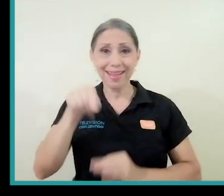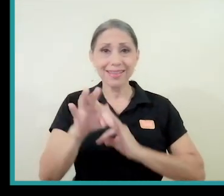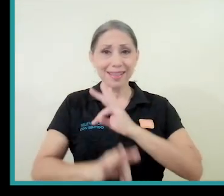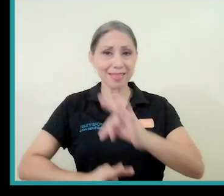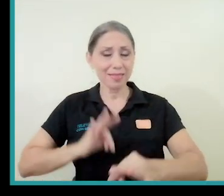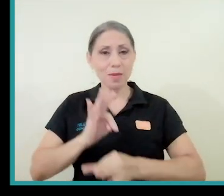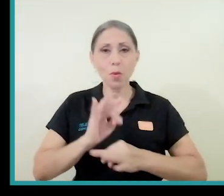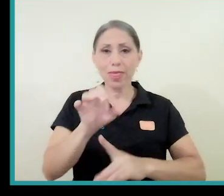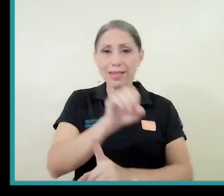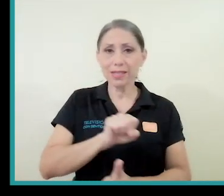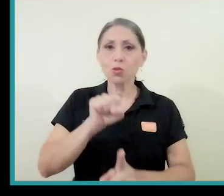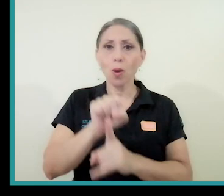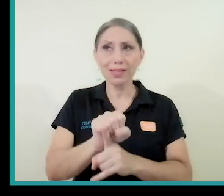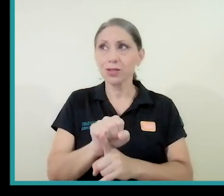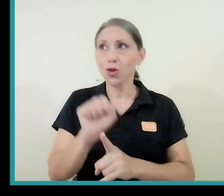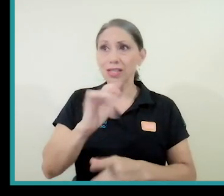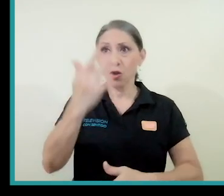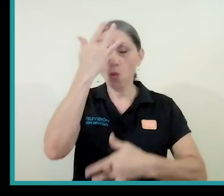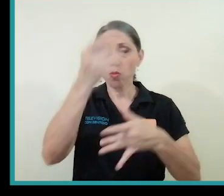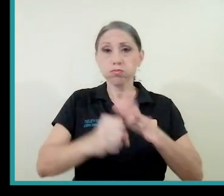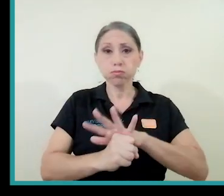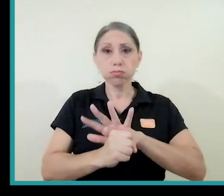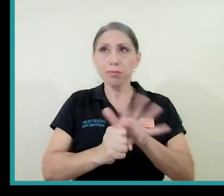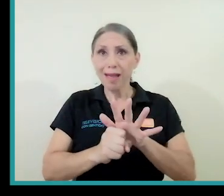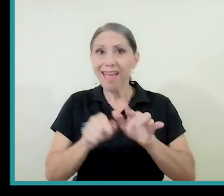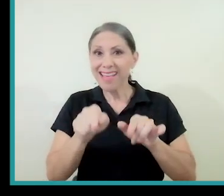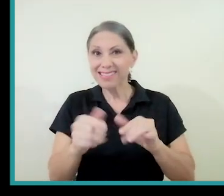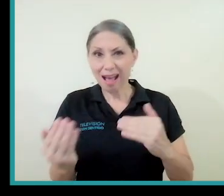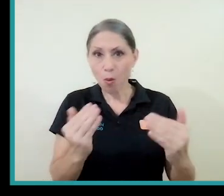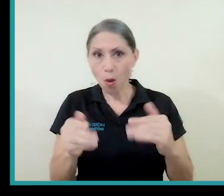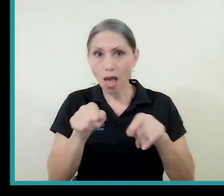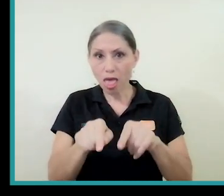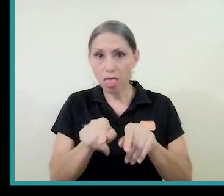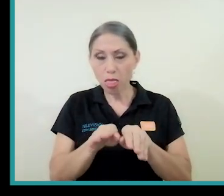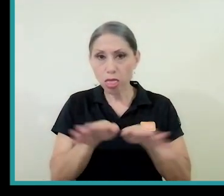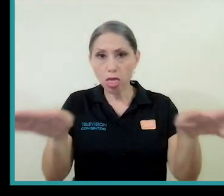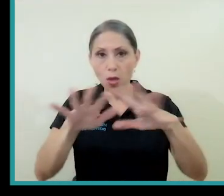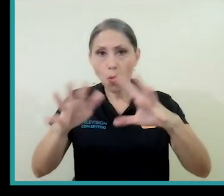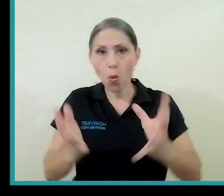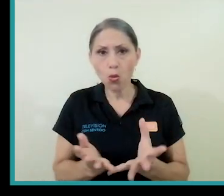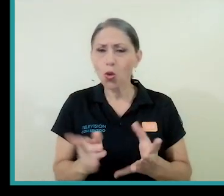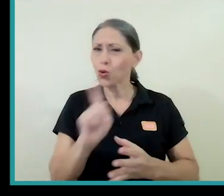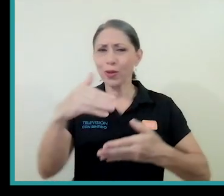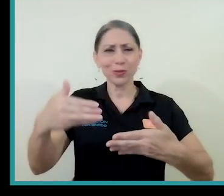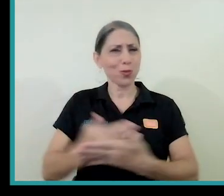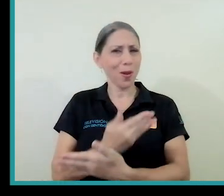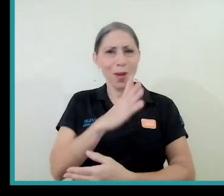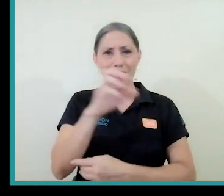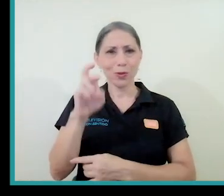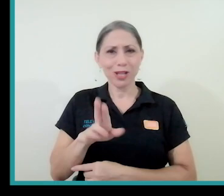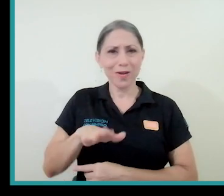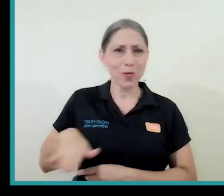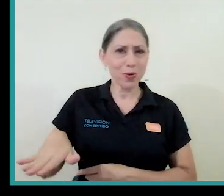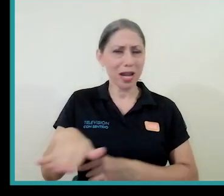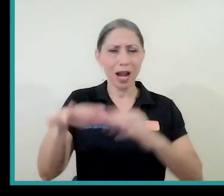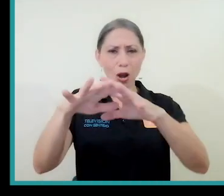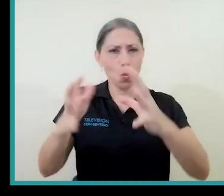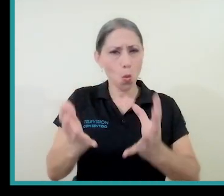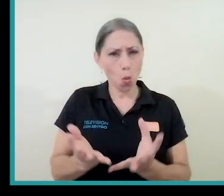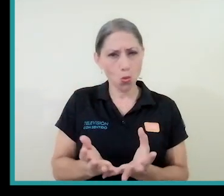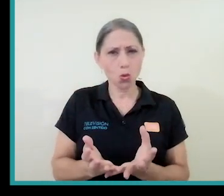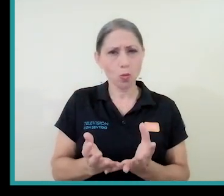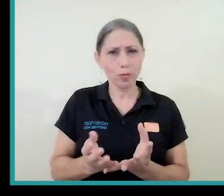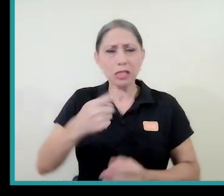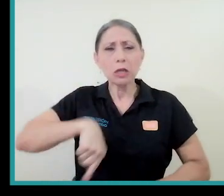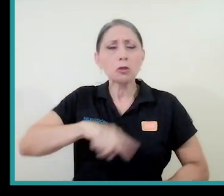este tipo de situaciones, ¿verdad?, de pandemias, no es nueva, ni en Costa Rica ni en el mundo. Si hacemos,